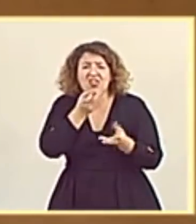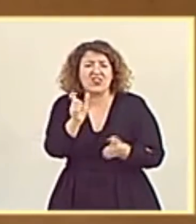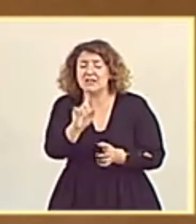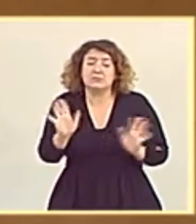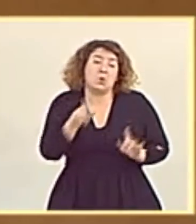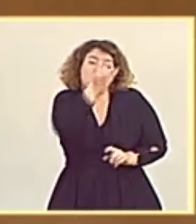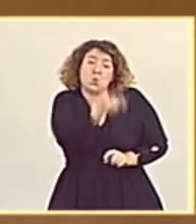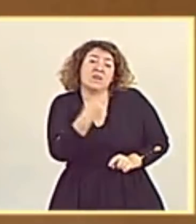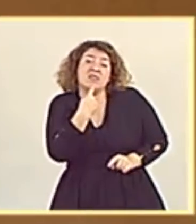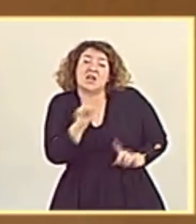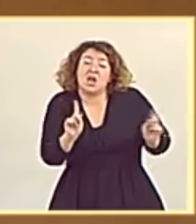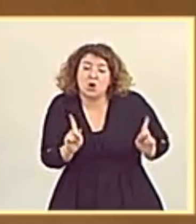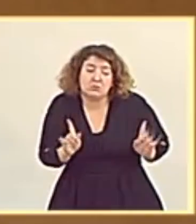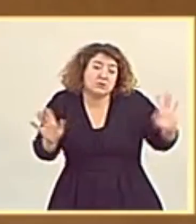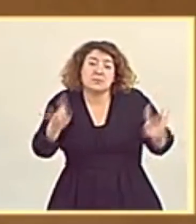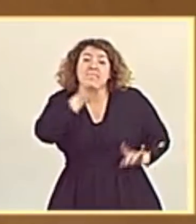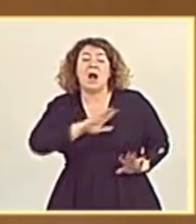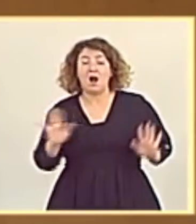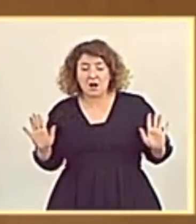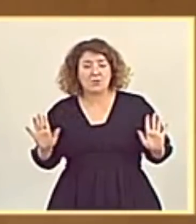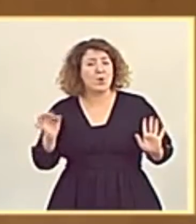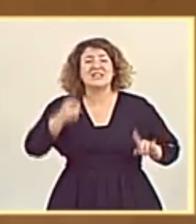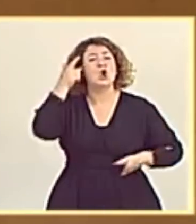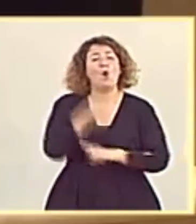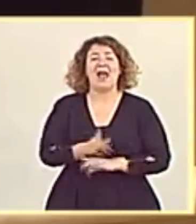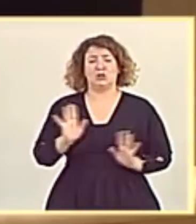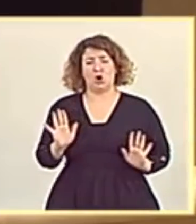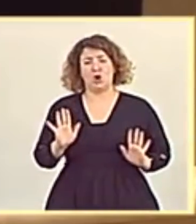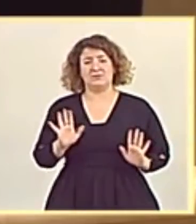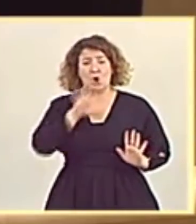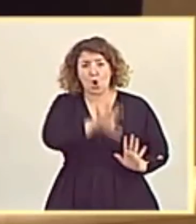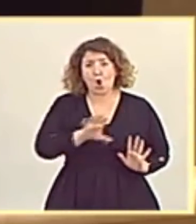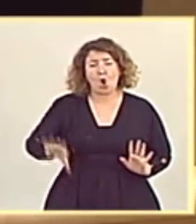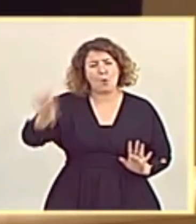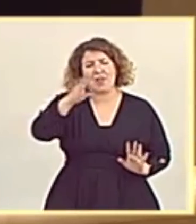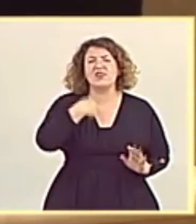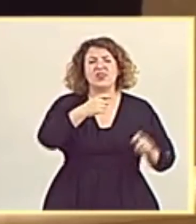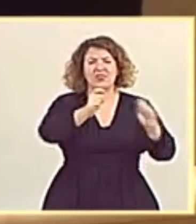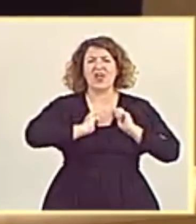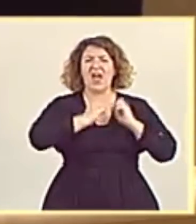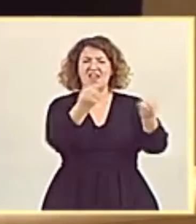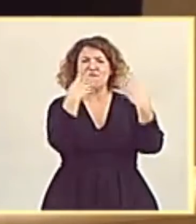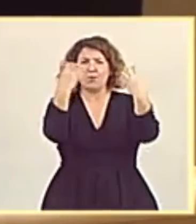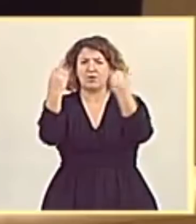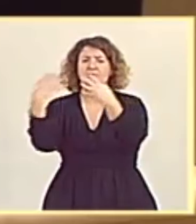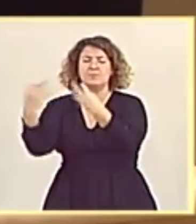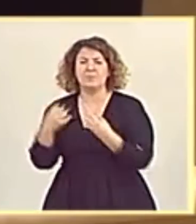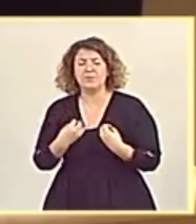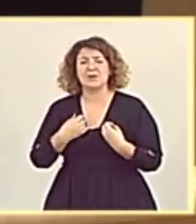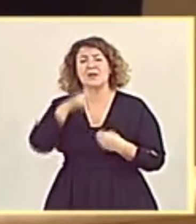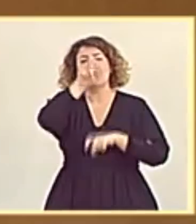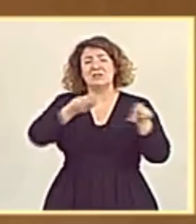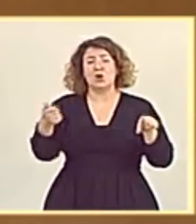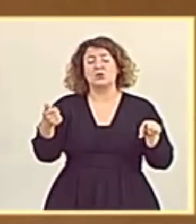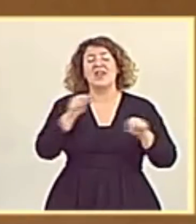dice que no proporciona cifras, mal hecho, porque hay obligación de proporcionar las cifras que corresponden tanto